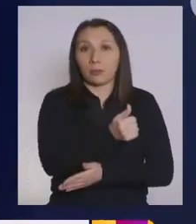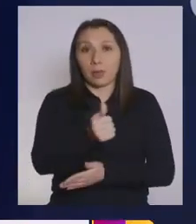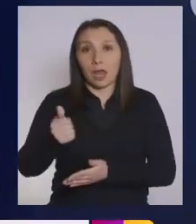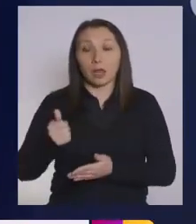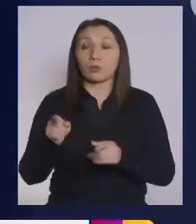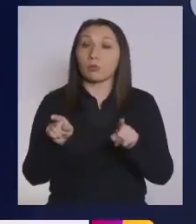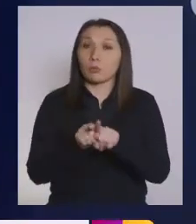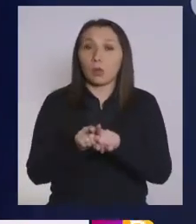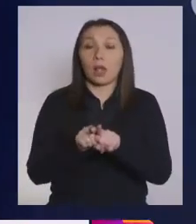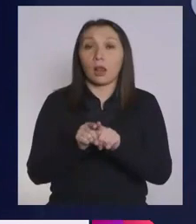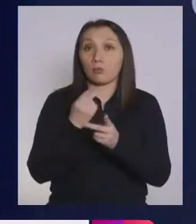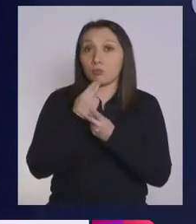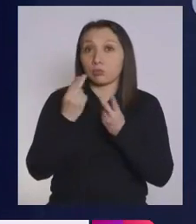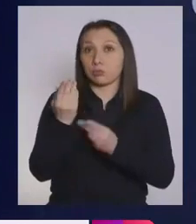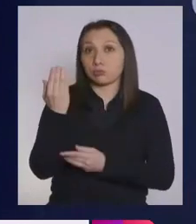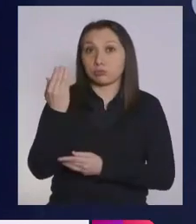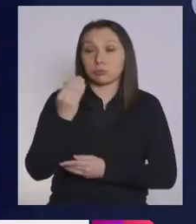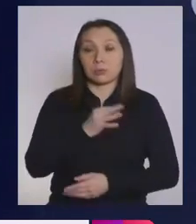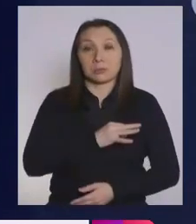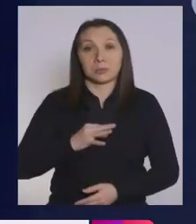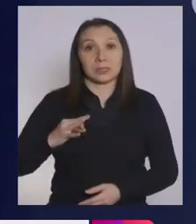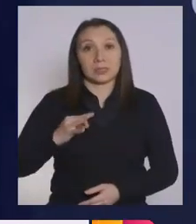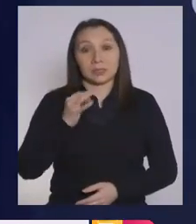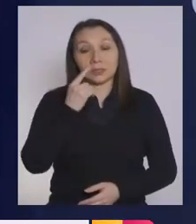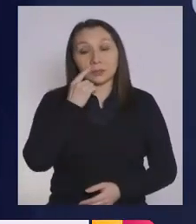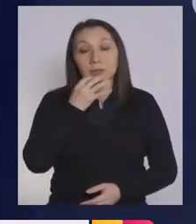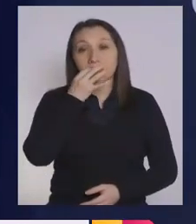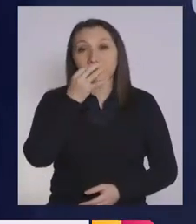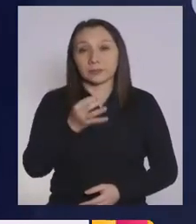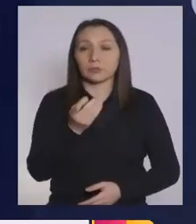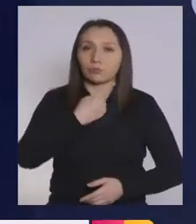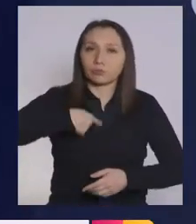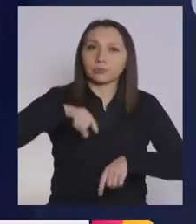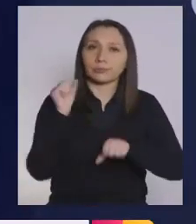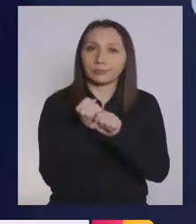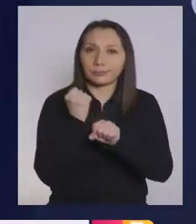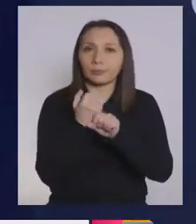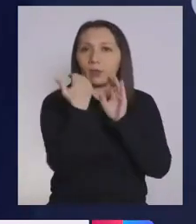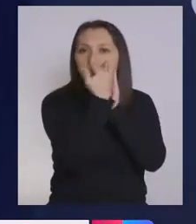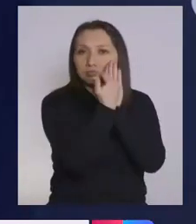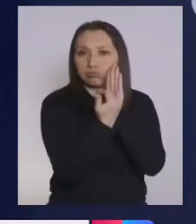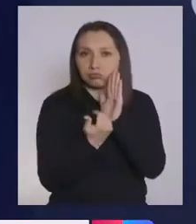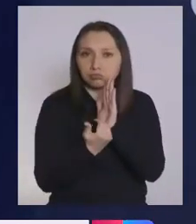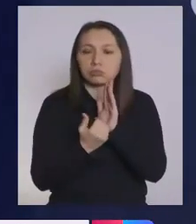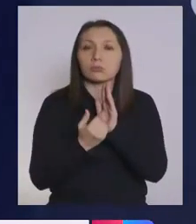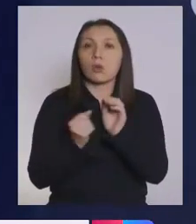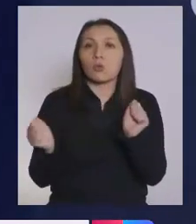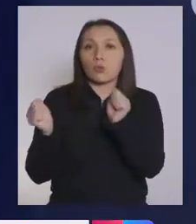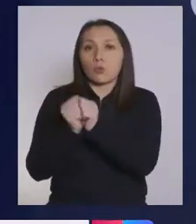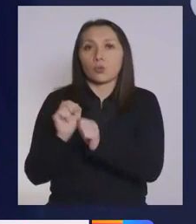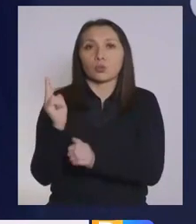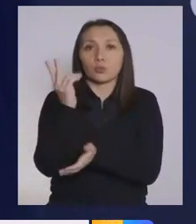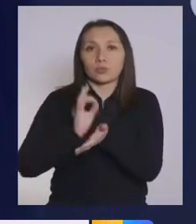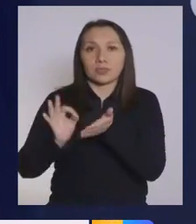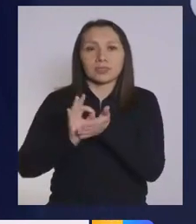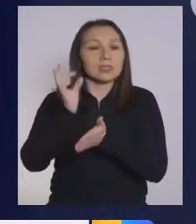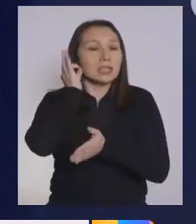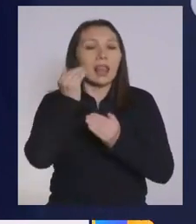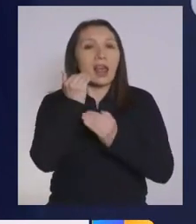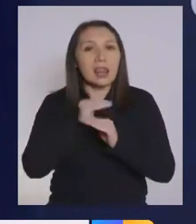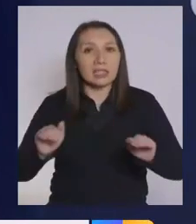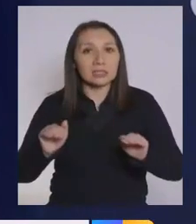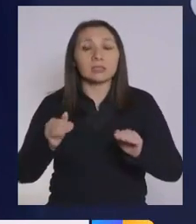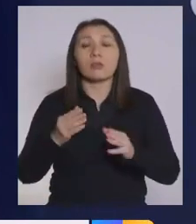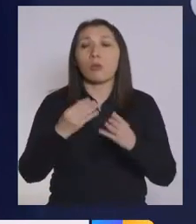Así como acaba de anunciar el Ministro, hemos trabajado un protocolo con la subsecretaria de la Niñez y con